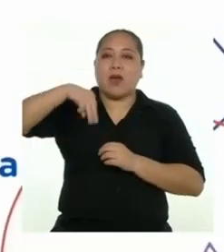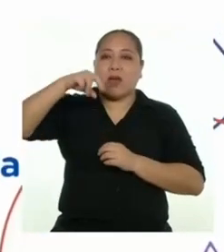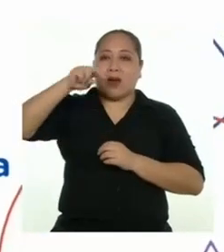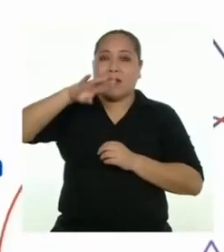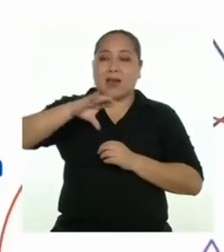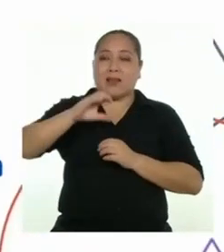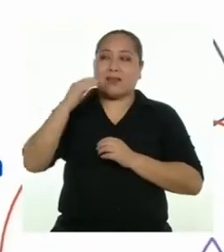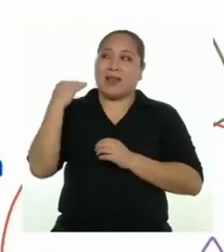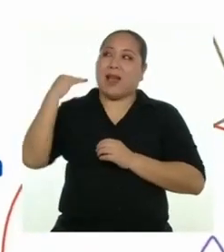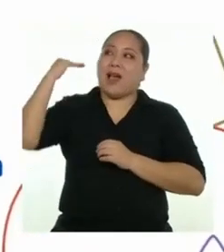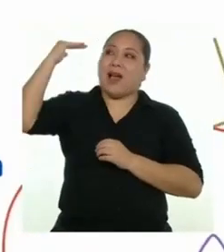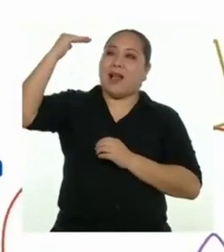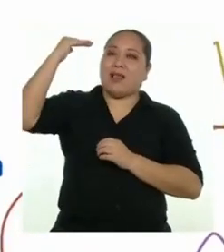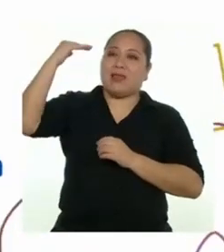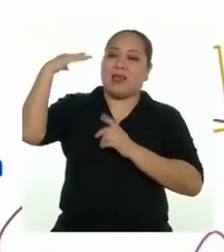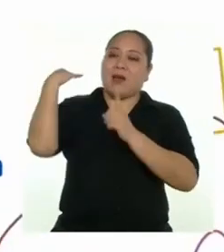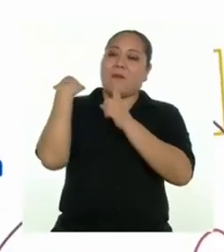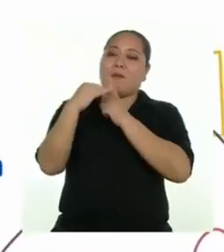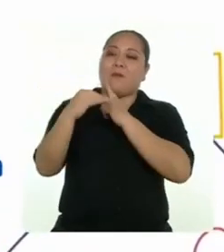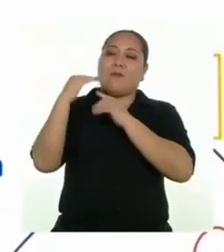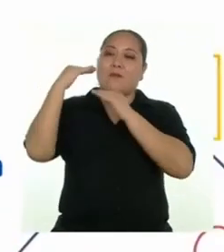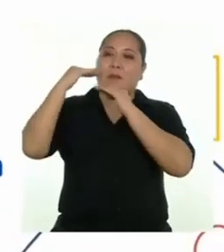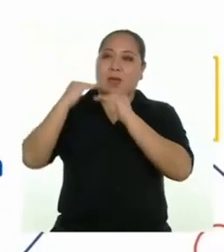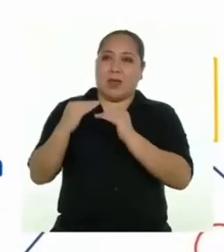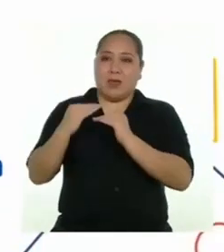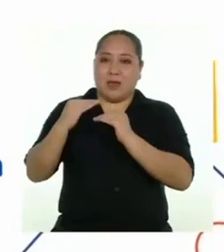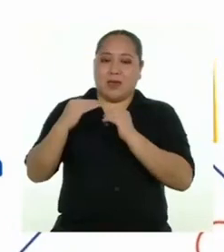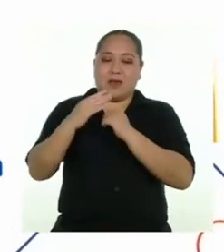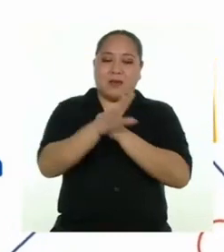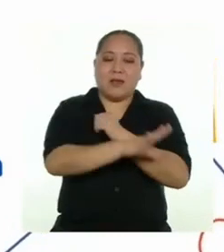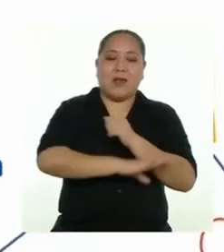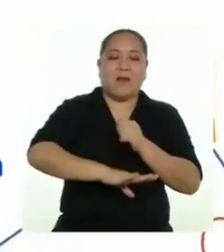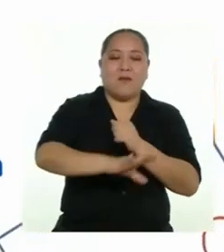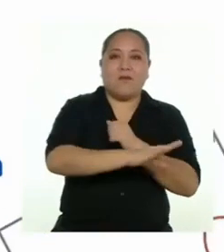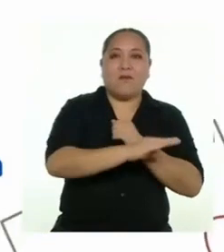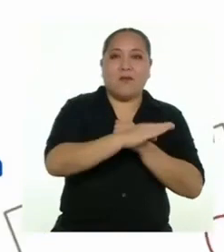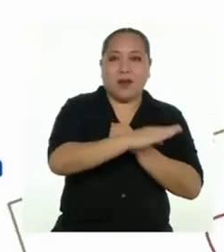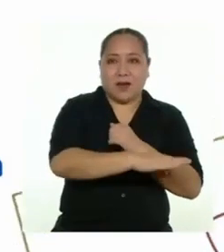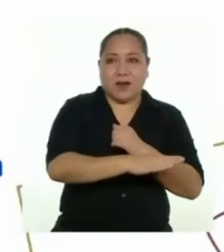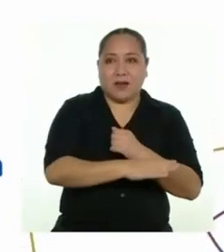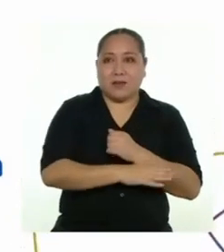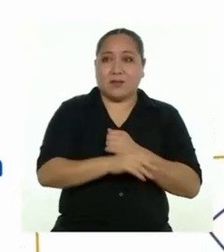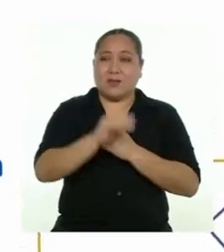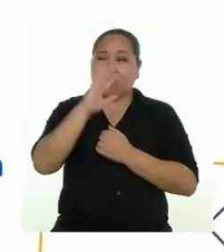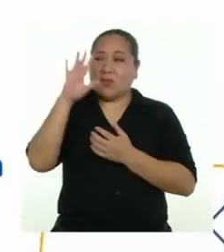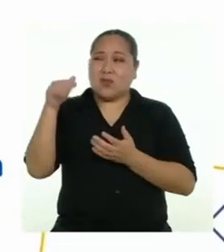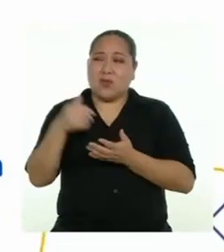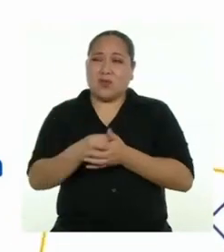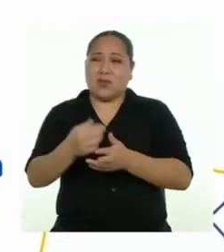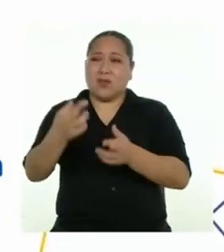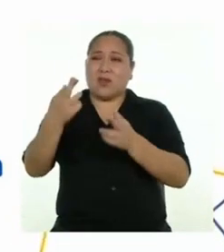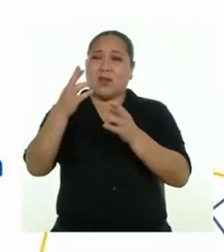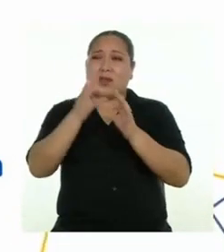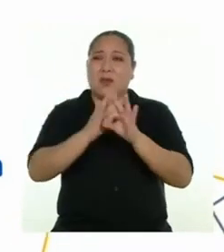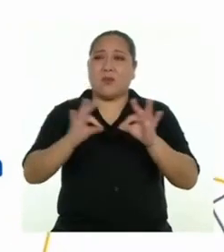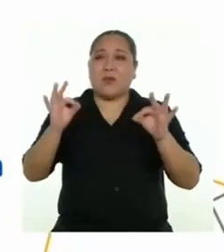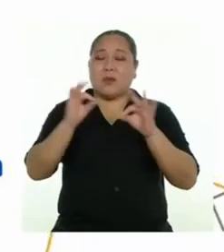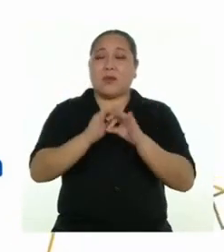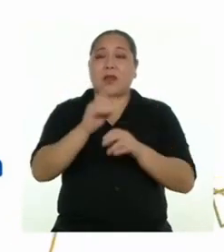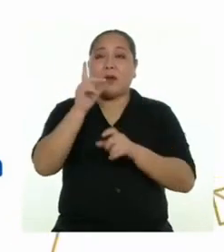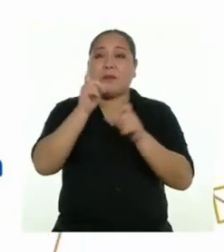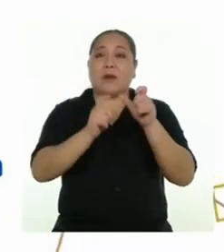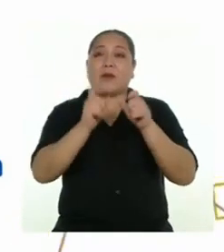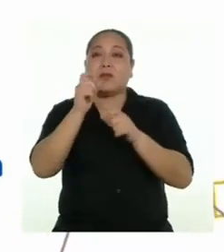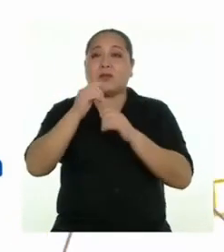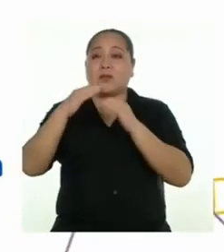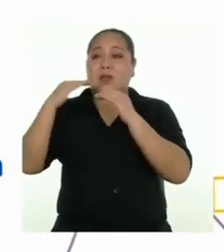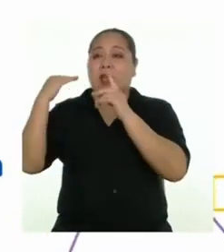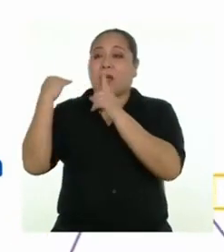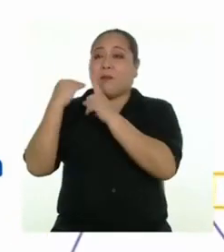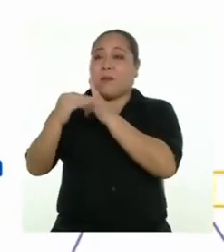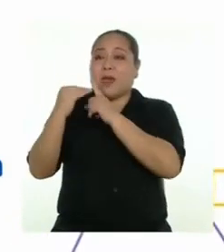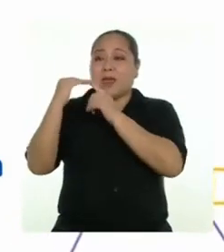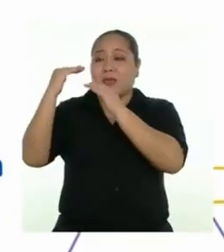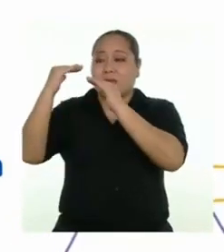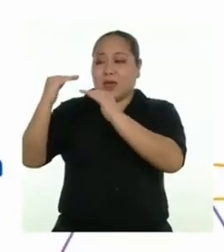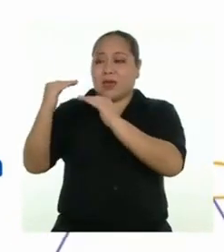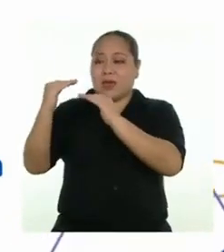medias y bajas. Todas tienen un rol importante y las personas nos ubicamos en la media y más bajita.